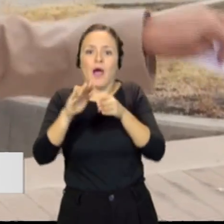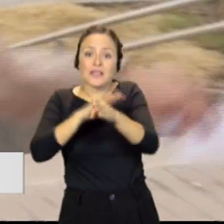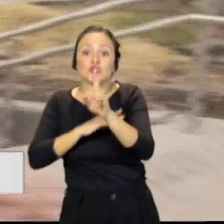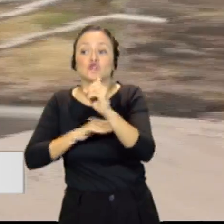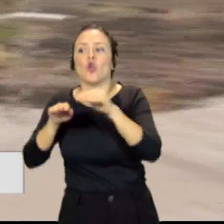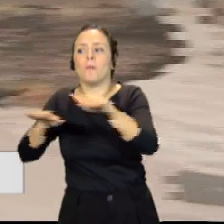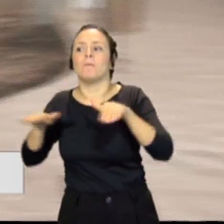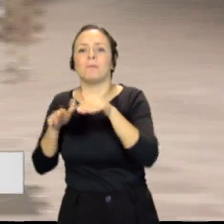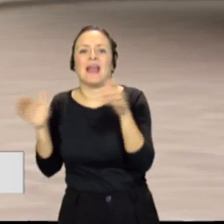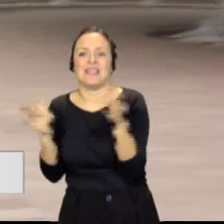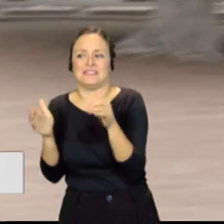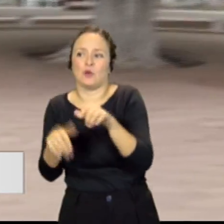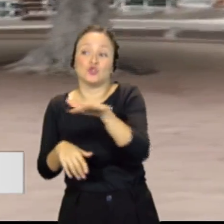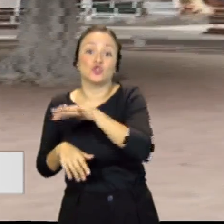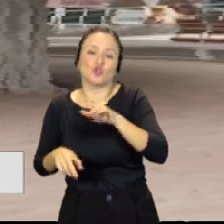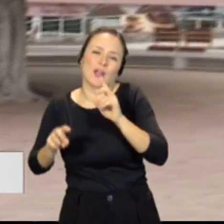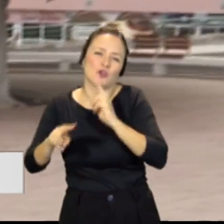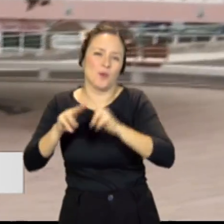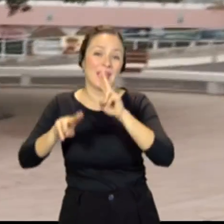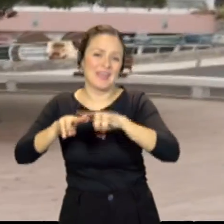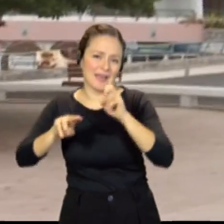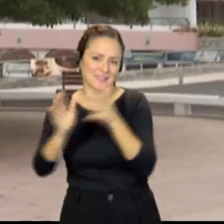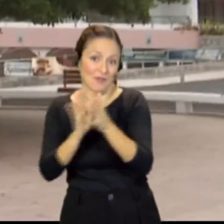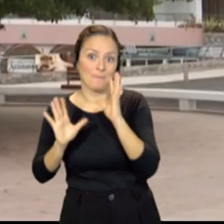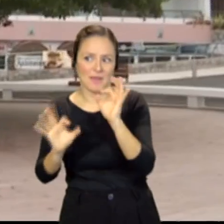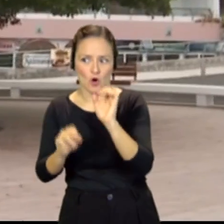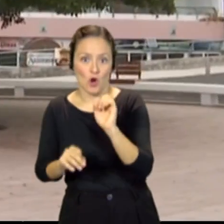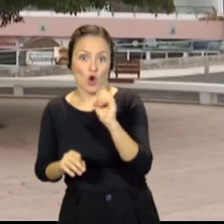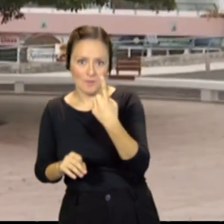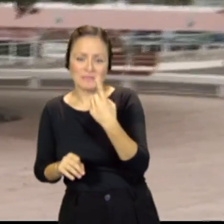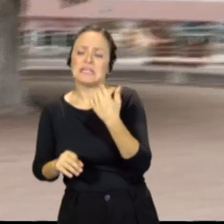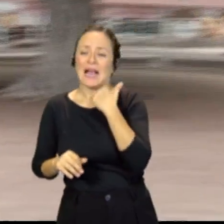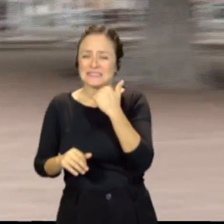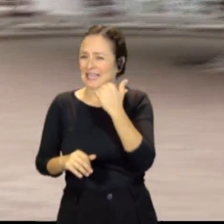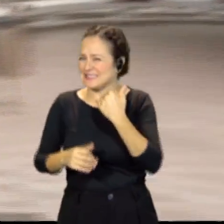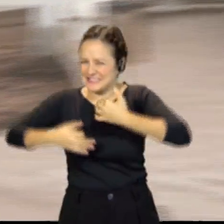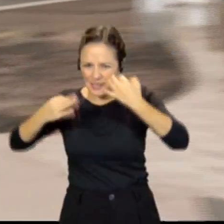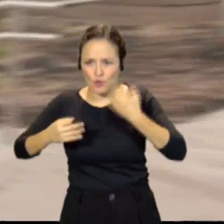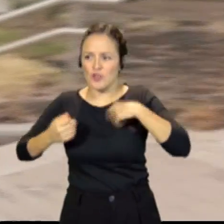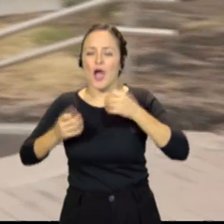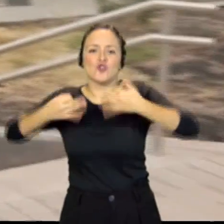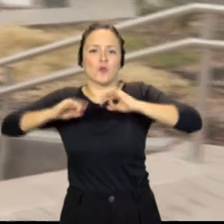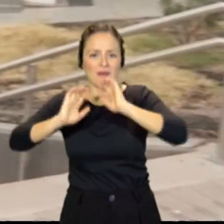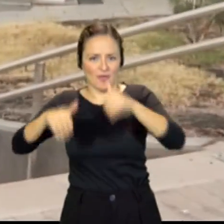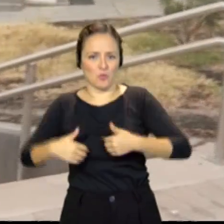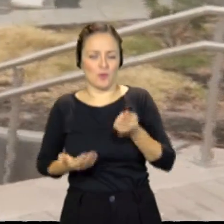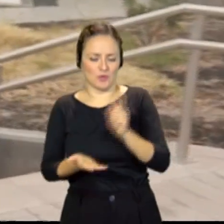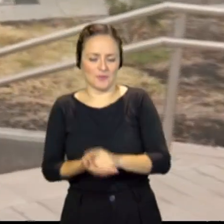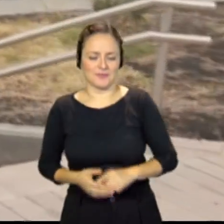Playa Chica, conocida como zona negra, lo que da más libertad a recuperar casi la totalidad de este barrio costero.